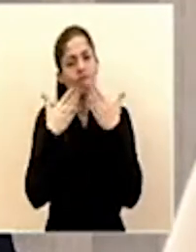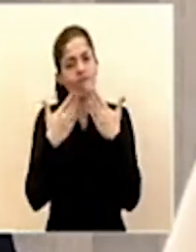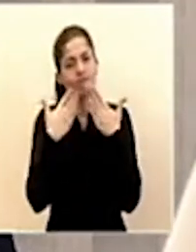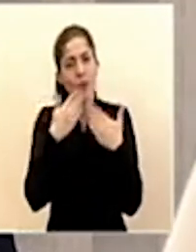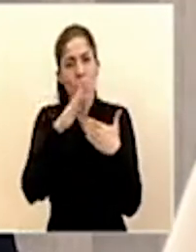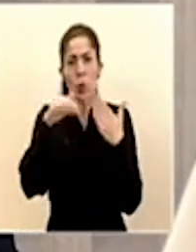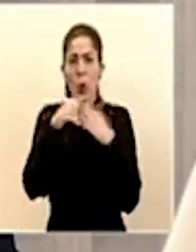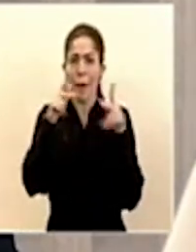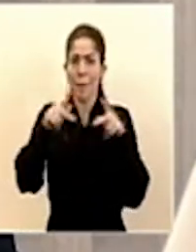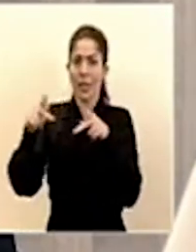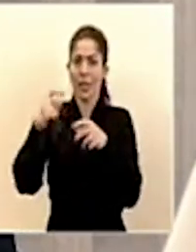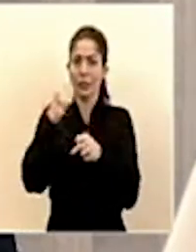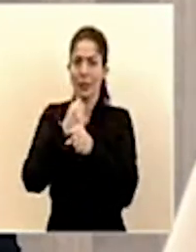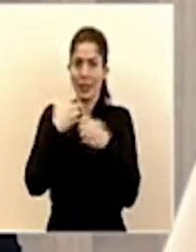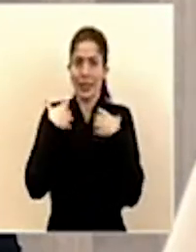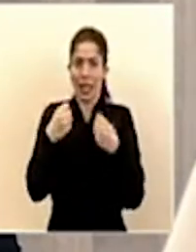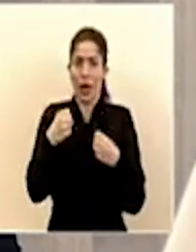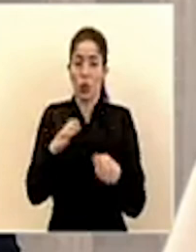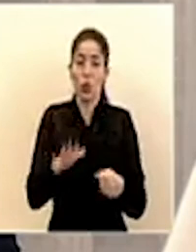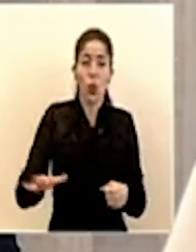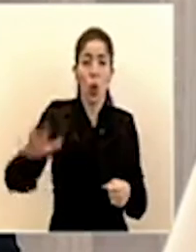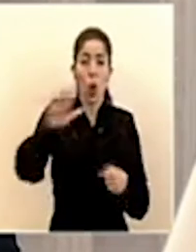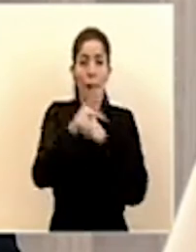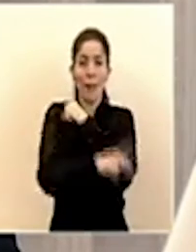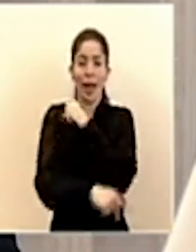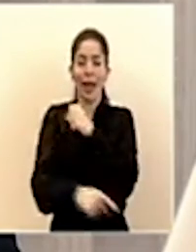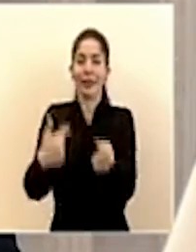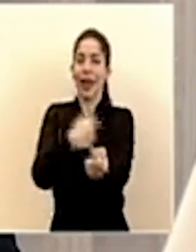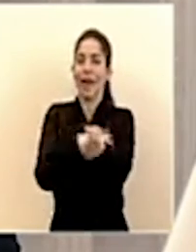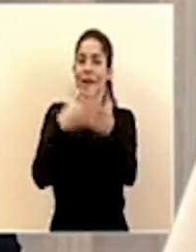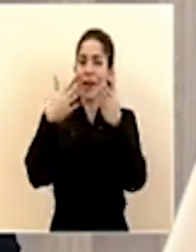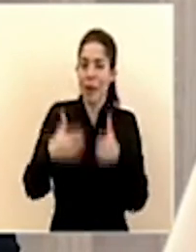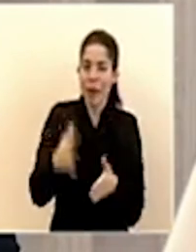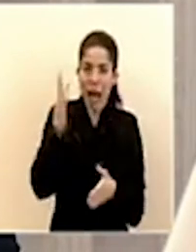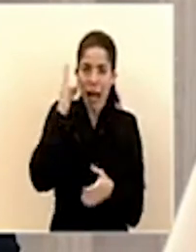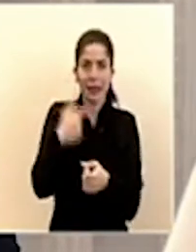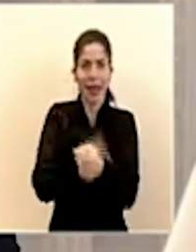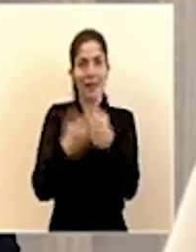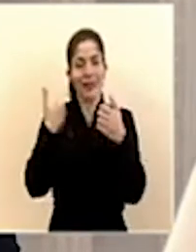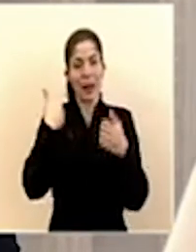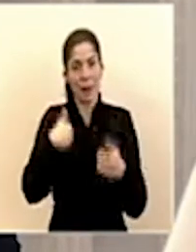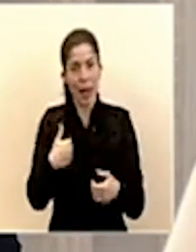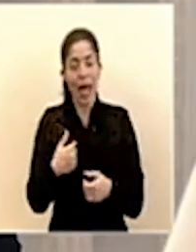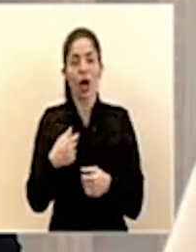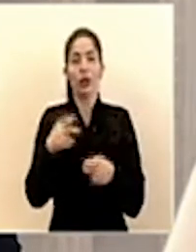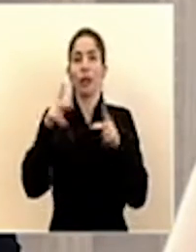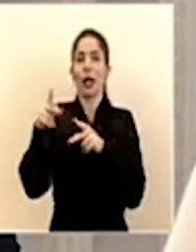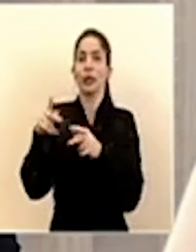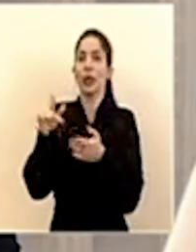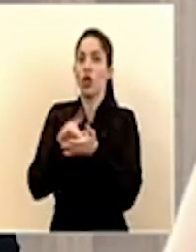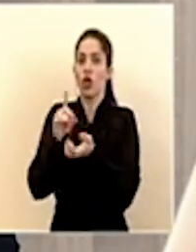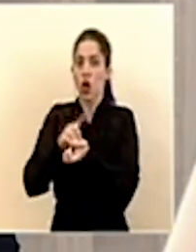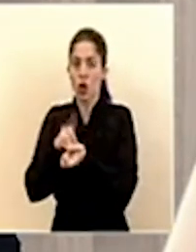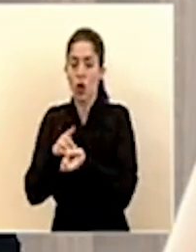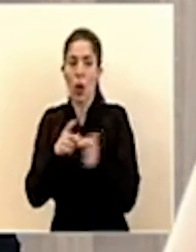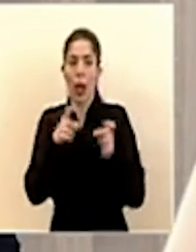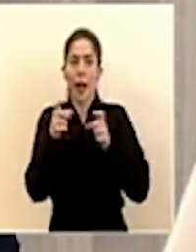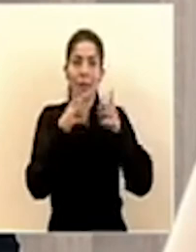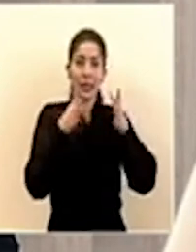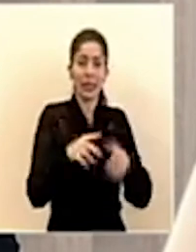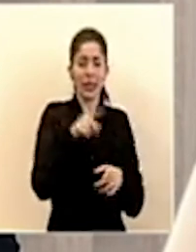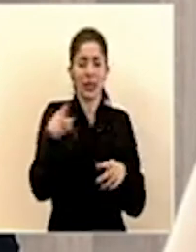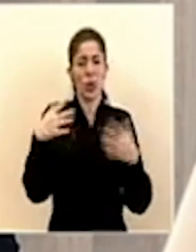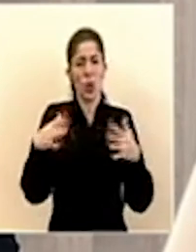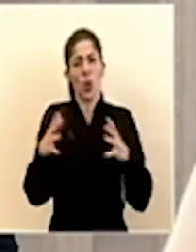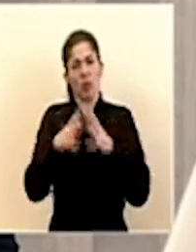el personal de salud del país a las enfermeras los enfermeros el personal médico al personal administrativo por la gran